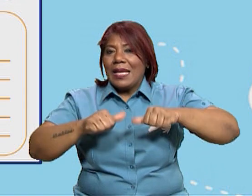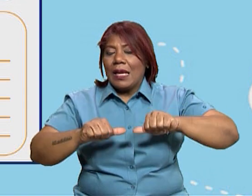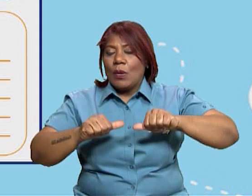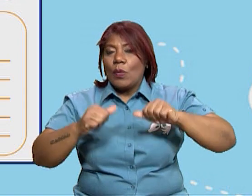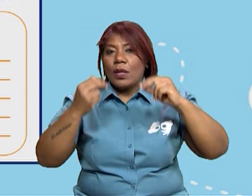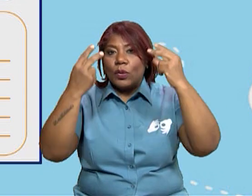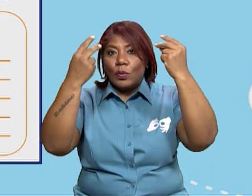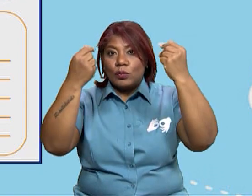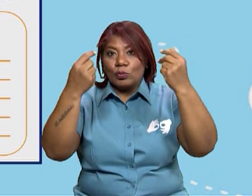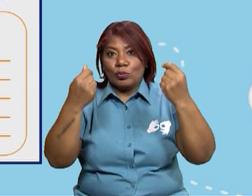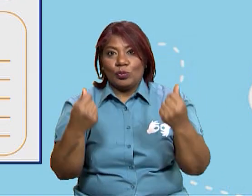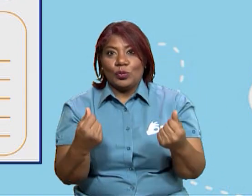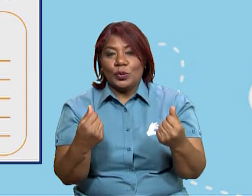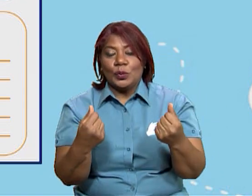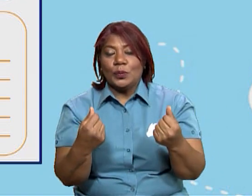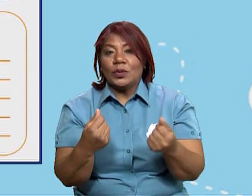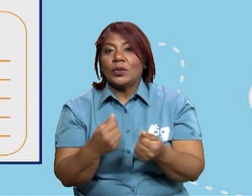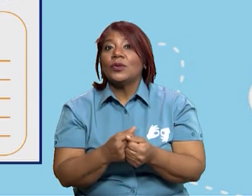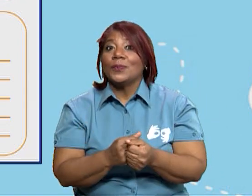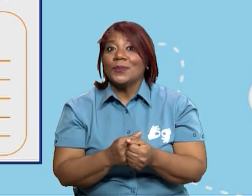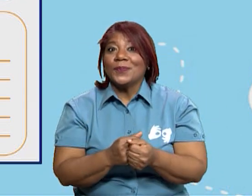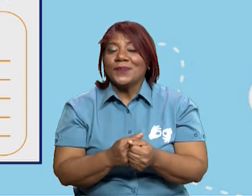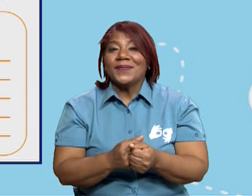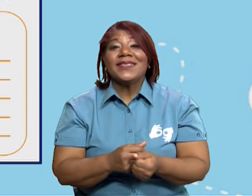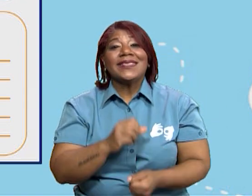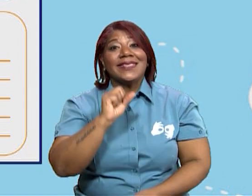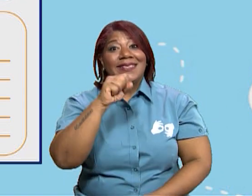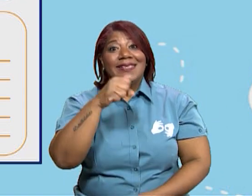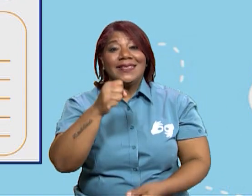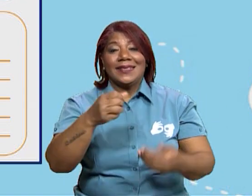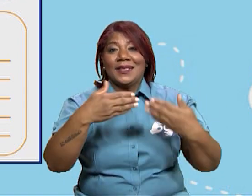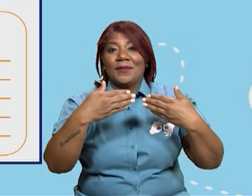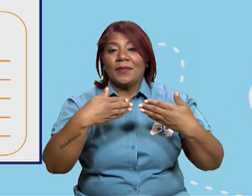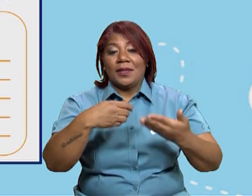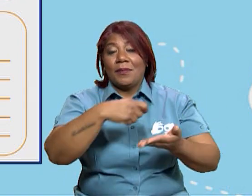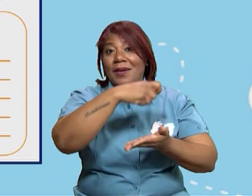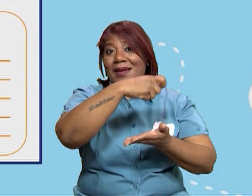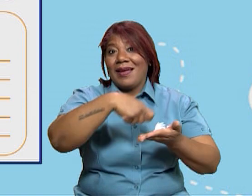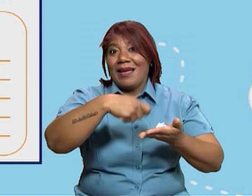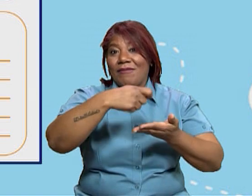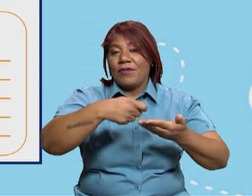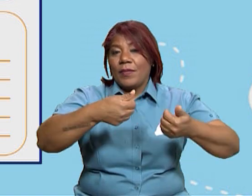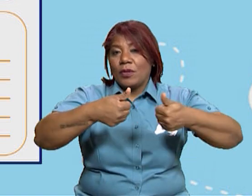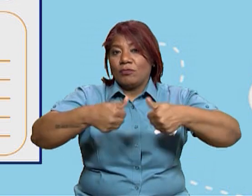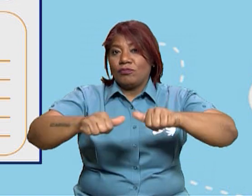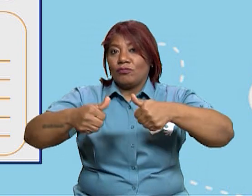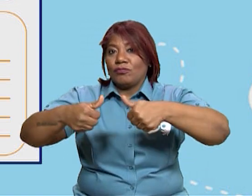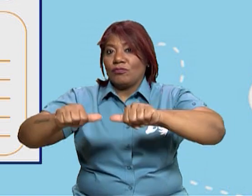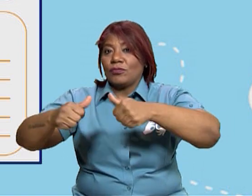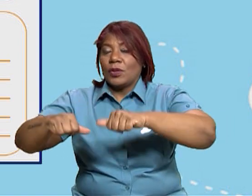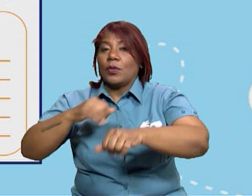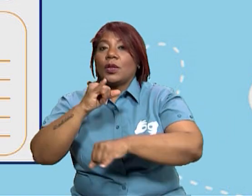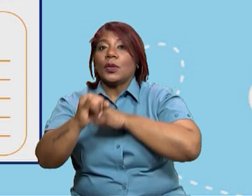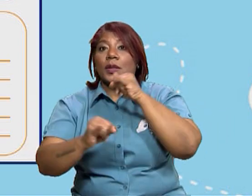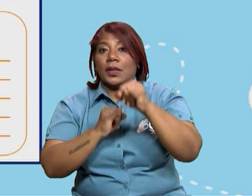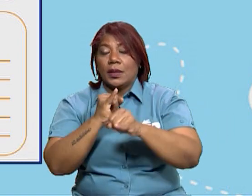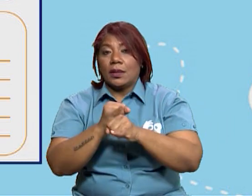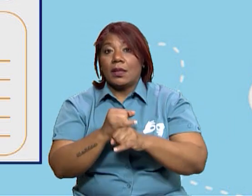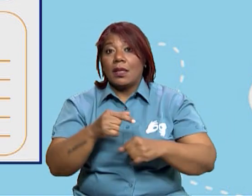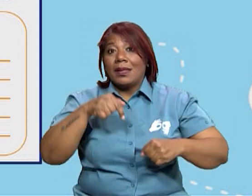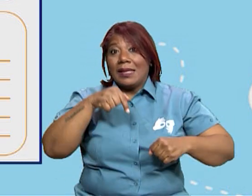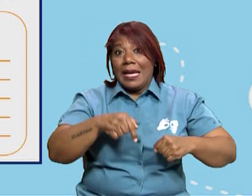Recuerda que Panamá tiene algunos convenios internacionales que le permiten exportar